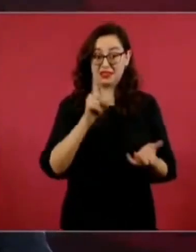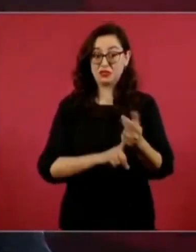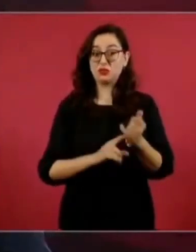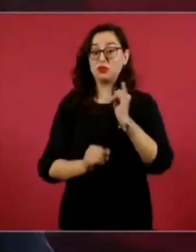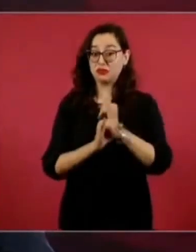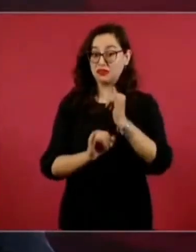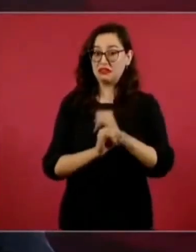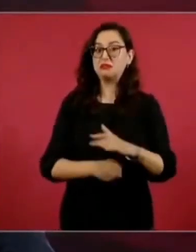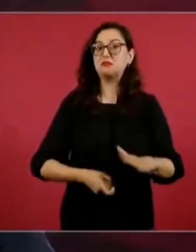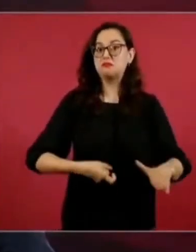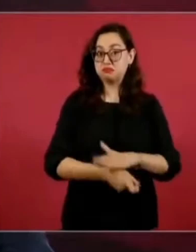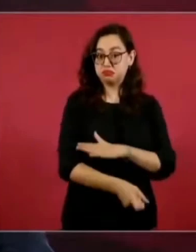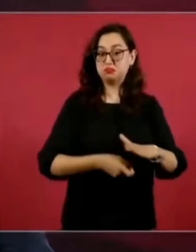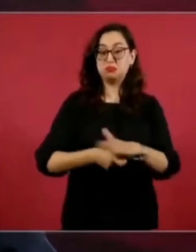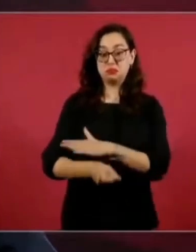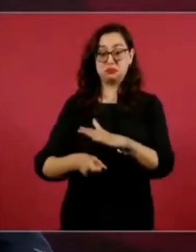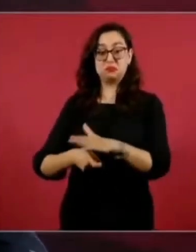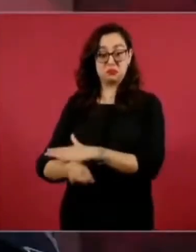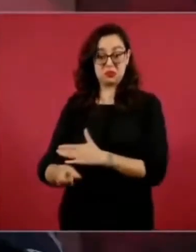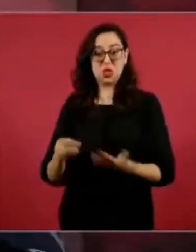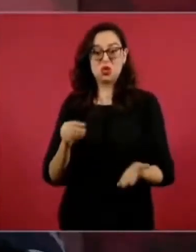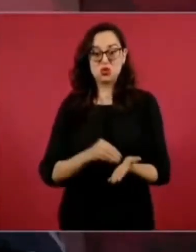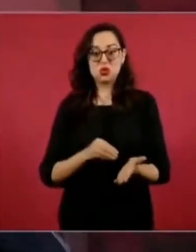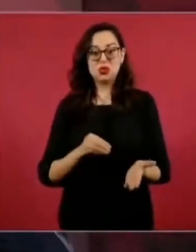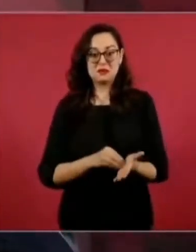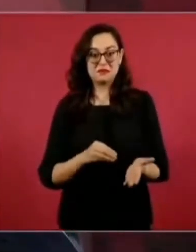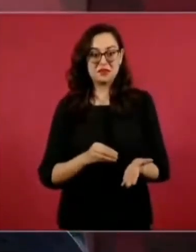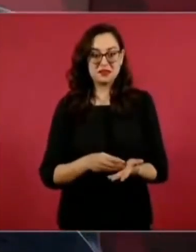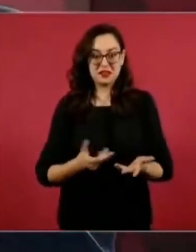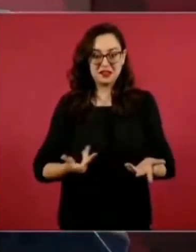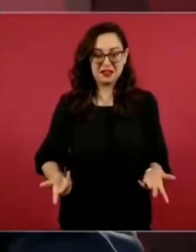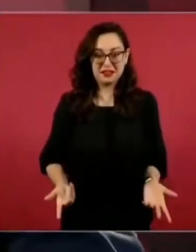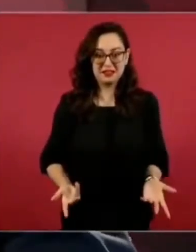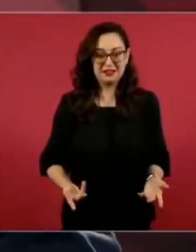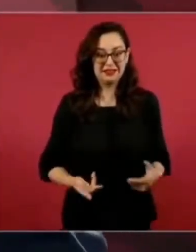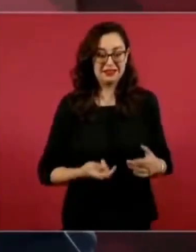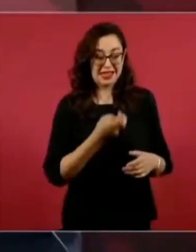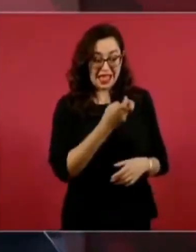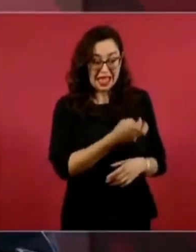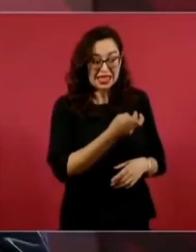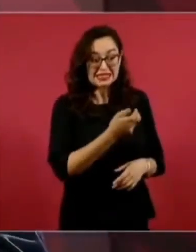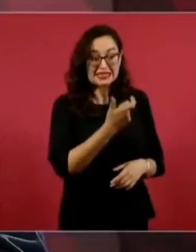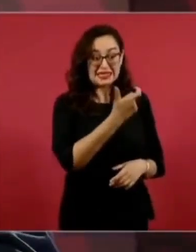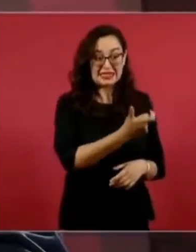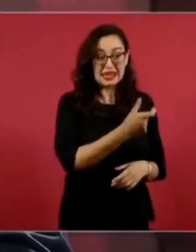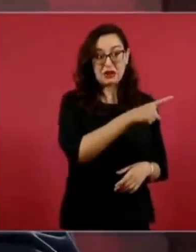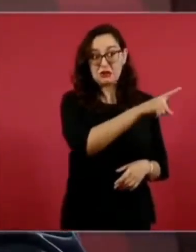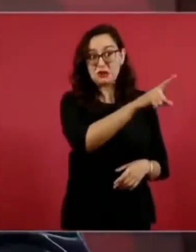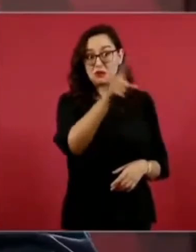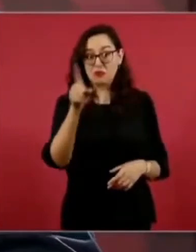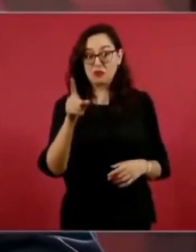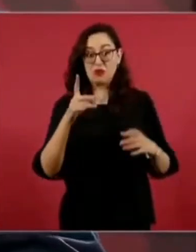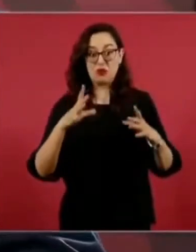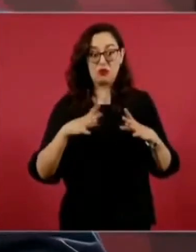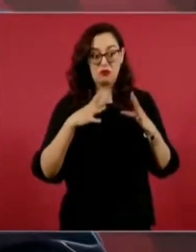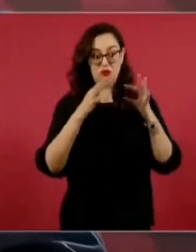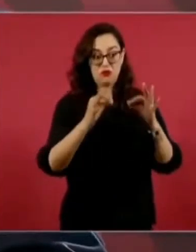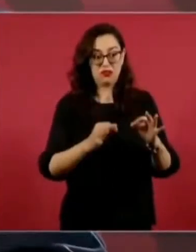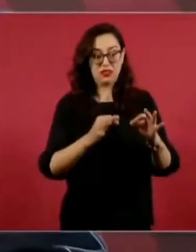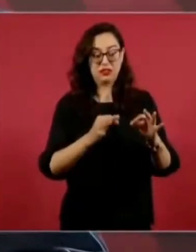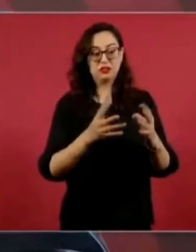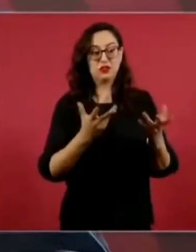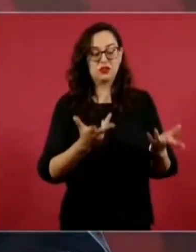y es dinero de esta fundación de Claudio X.